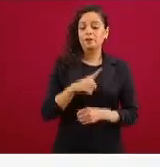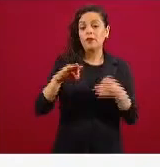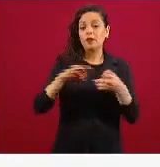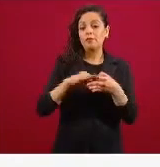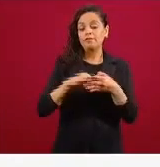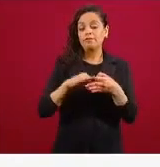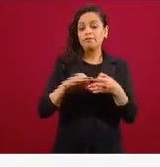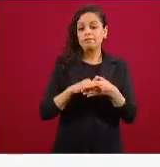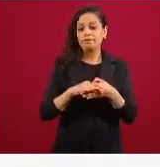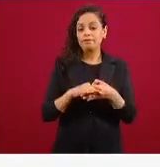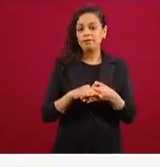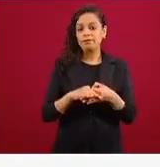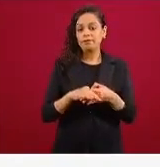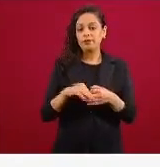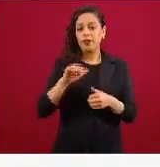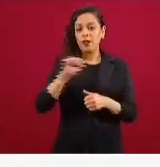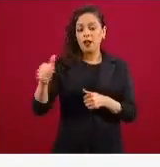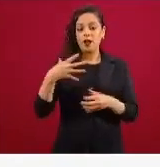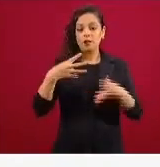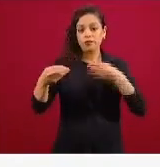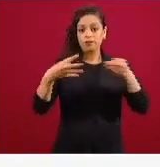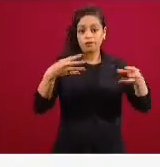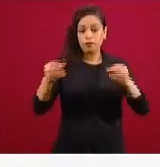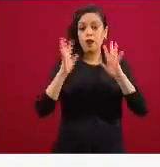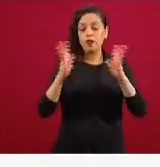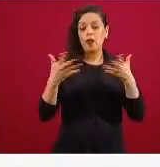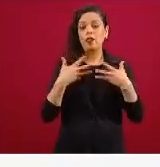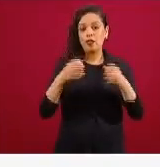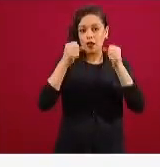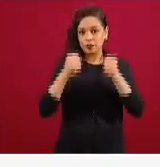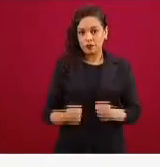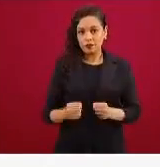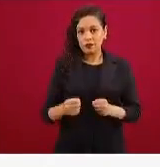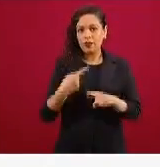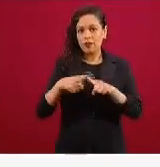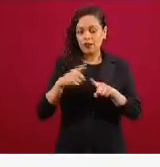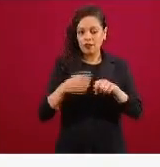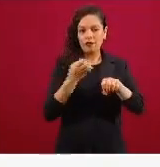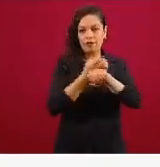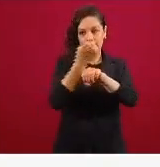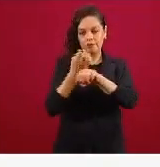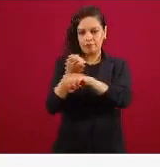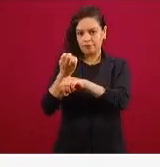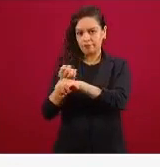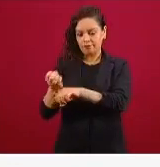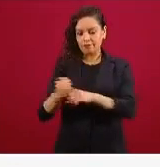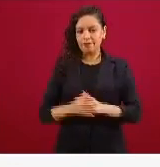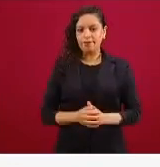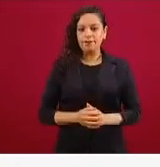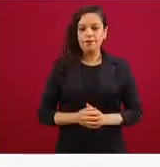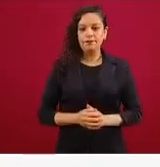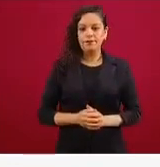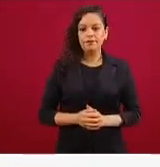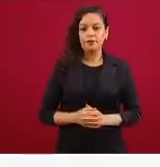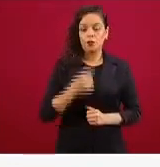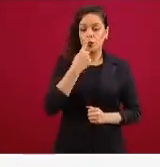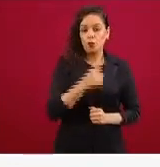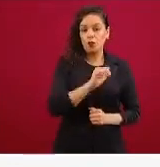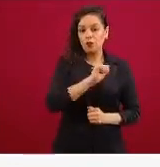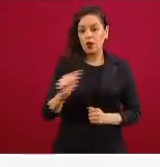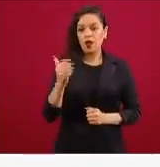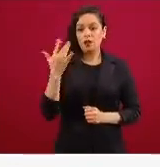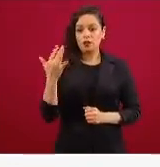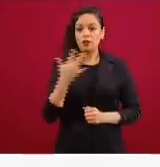presentan y se confirman en las entidades federativas y hay una escala en estos intervalos de 1 a 50,